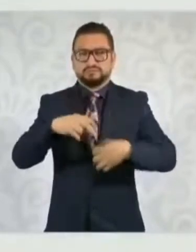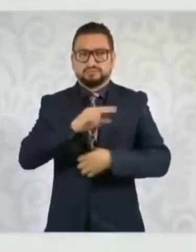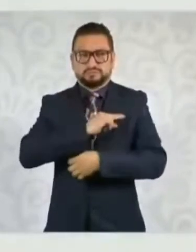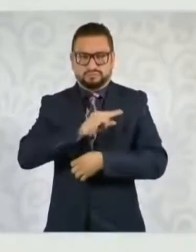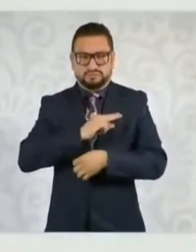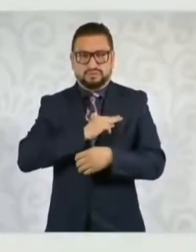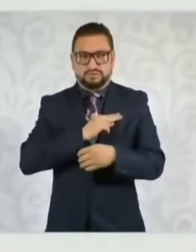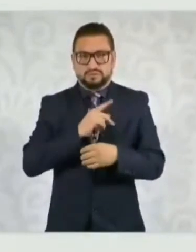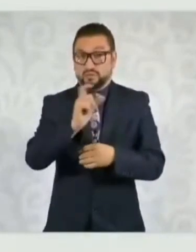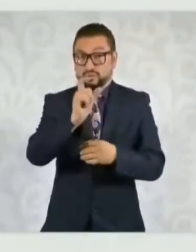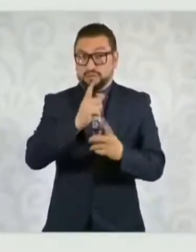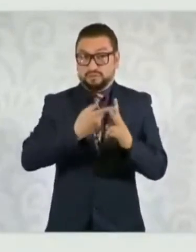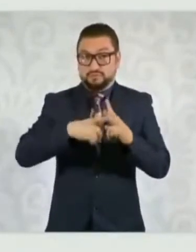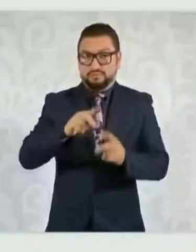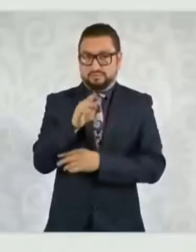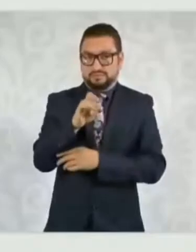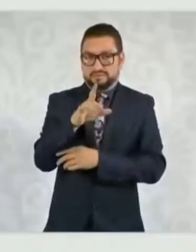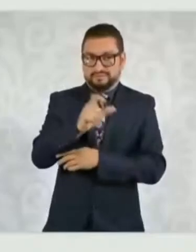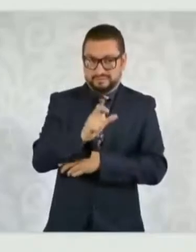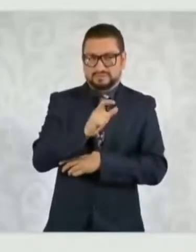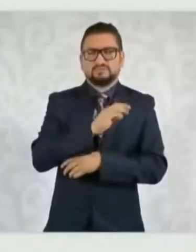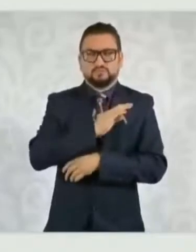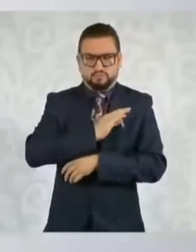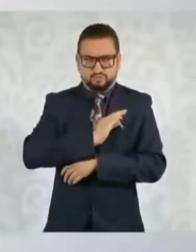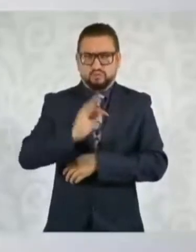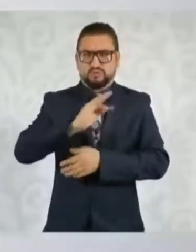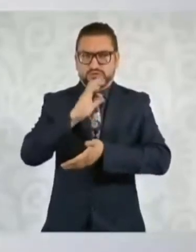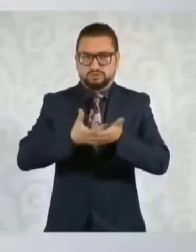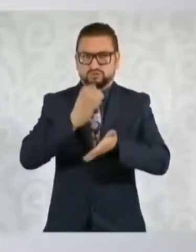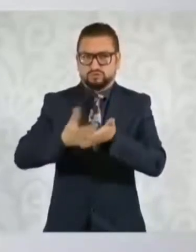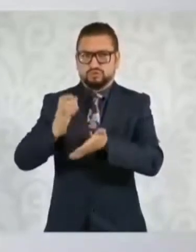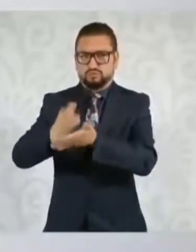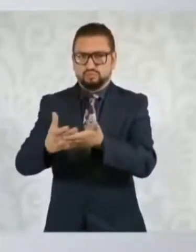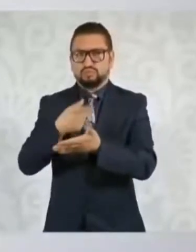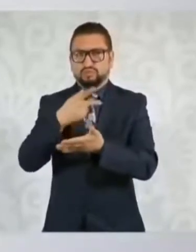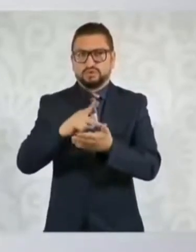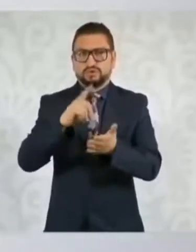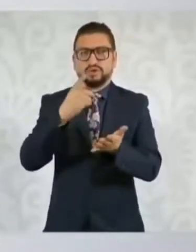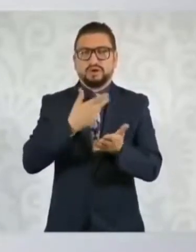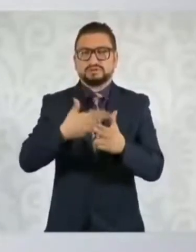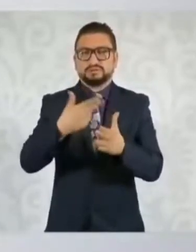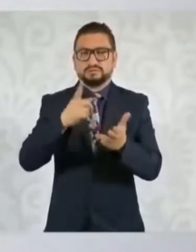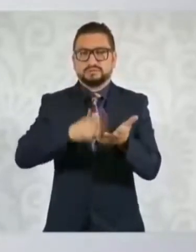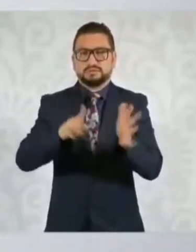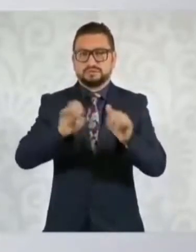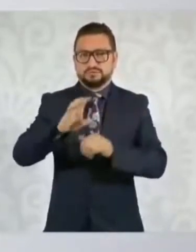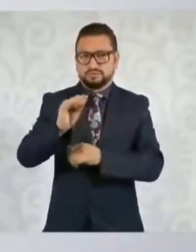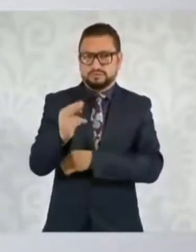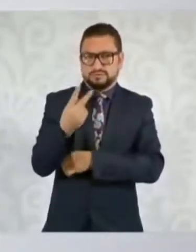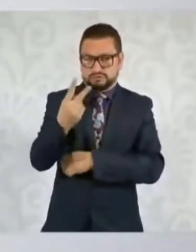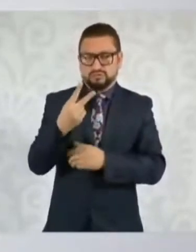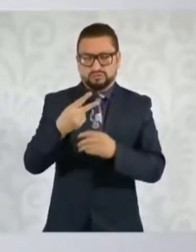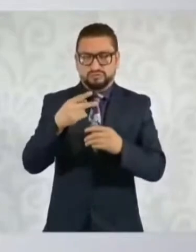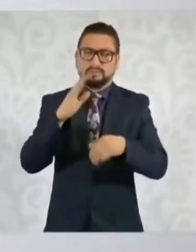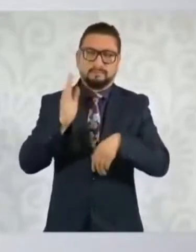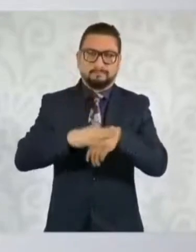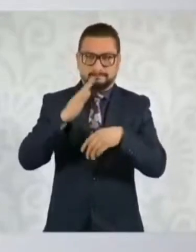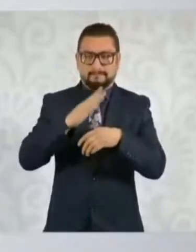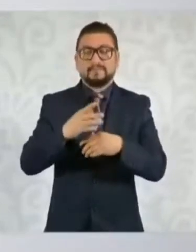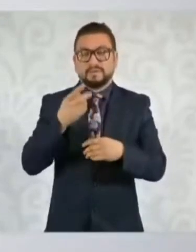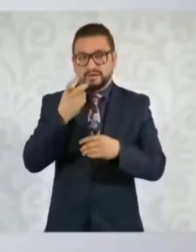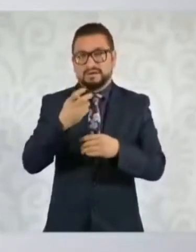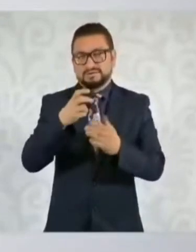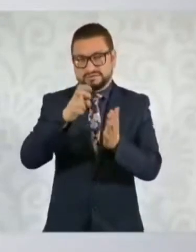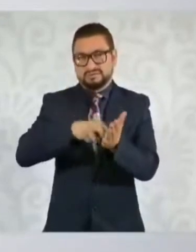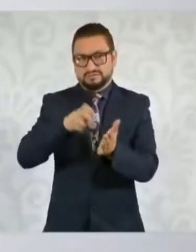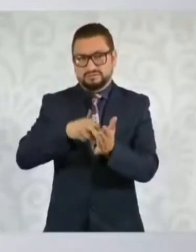el origen Pemex podía realizar contratos, pero es con la reforma del 92 que se intensifica y sobre todo en esta reforma